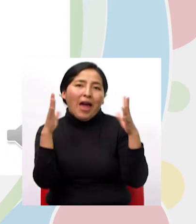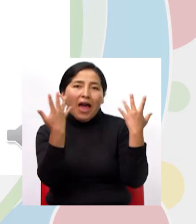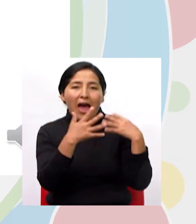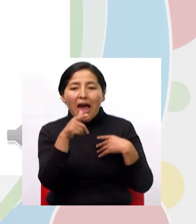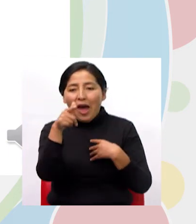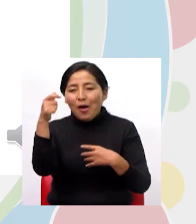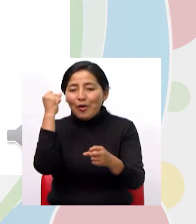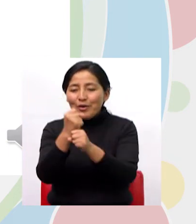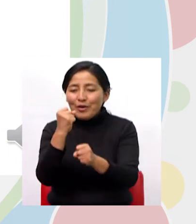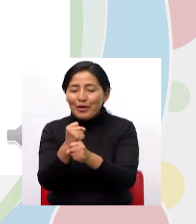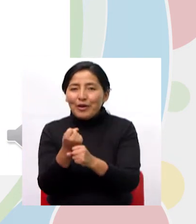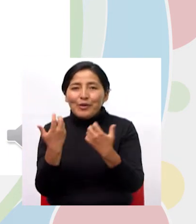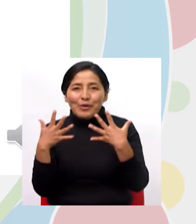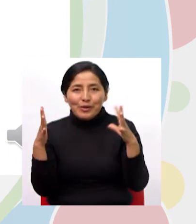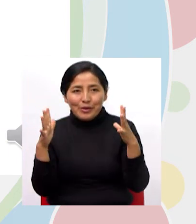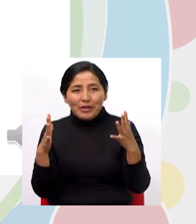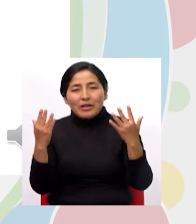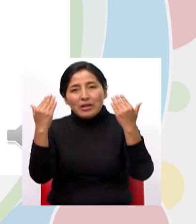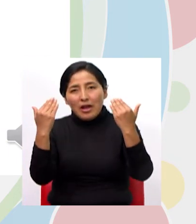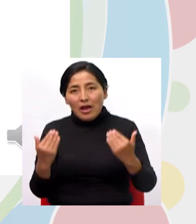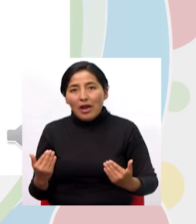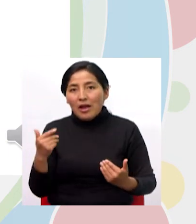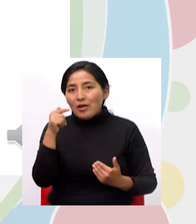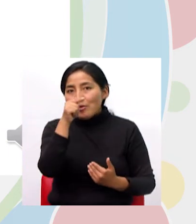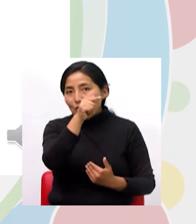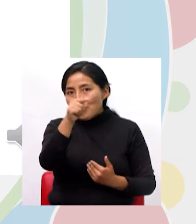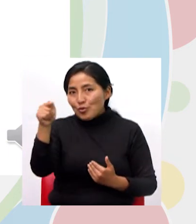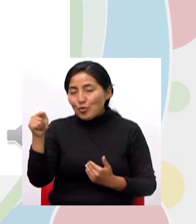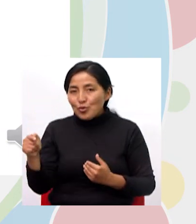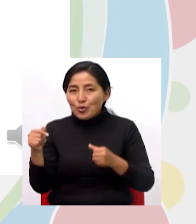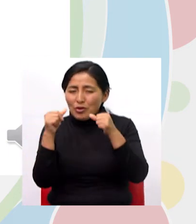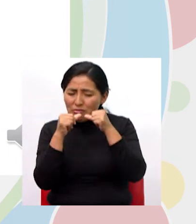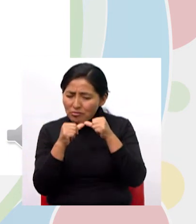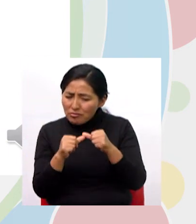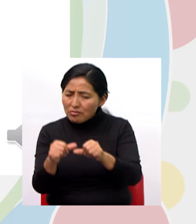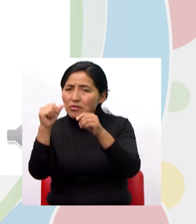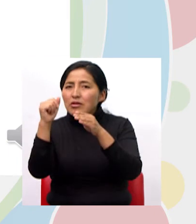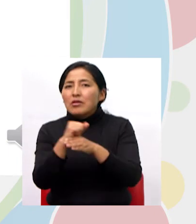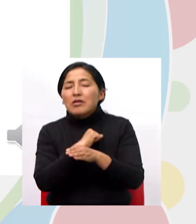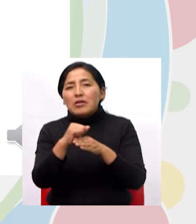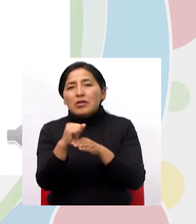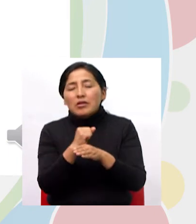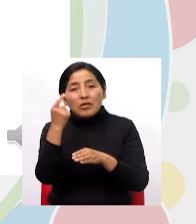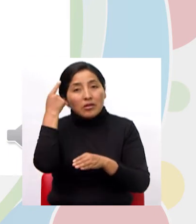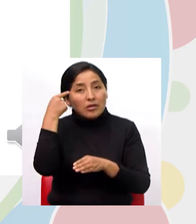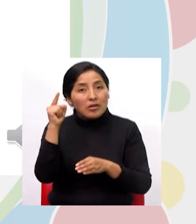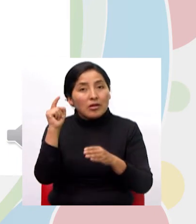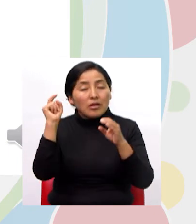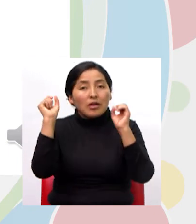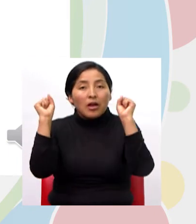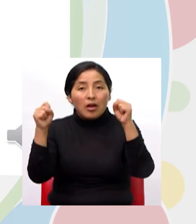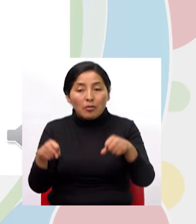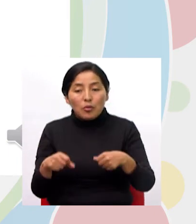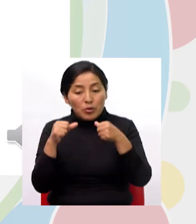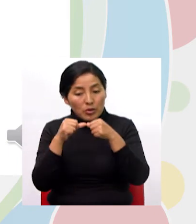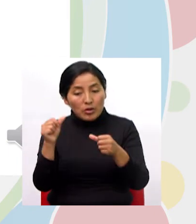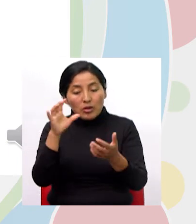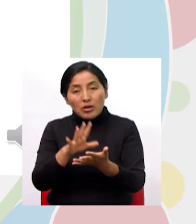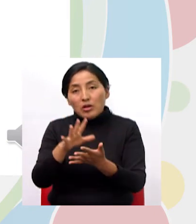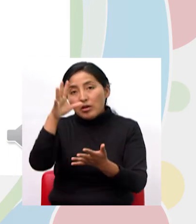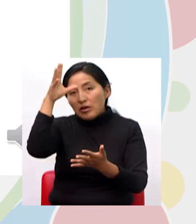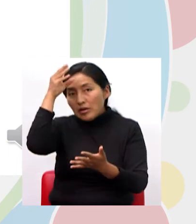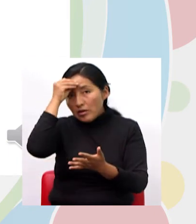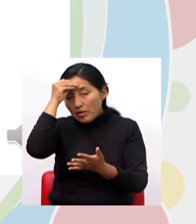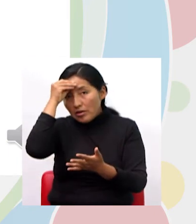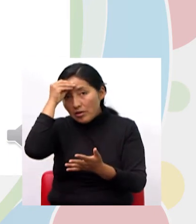excelente ahora tú tienes que seguir practicando para poder seguir aprendiendo de